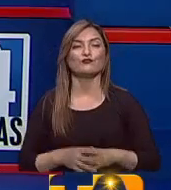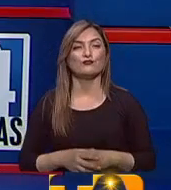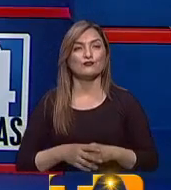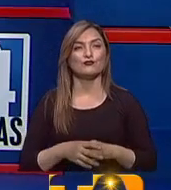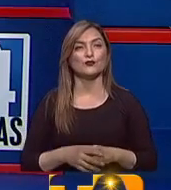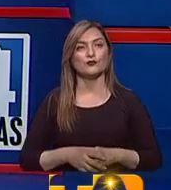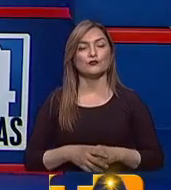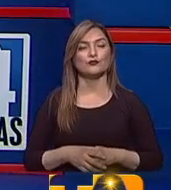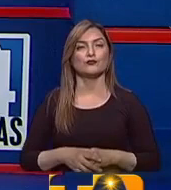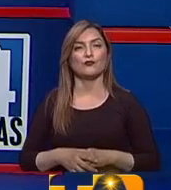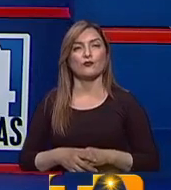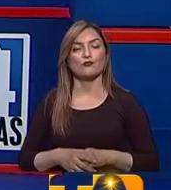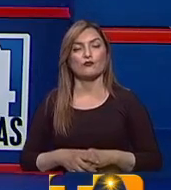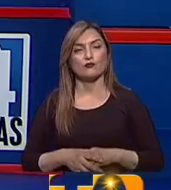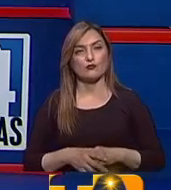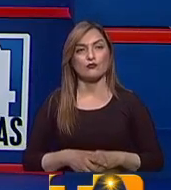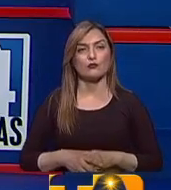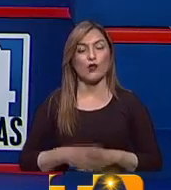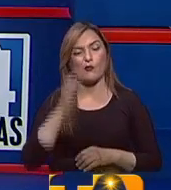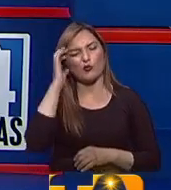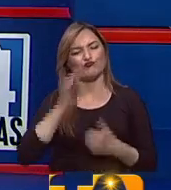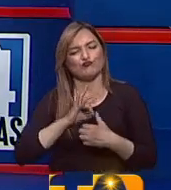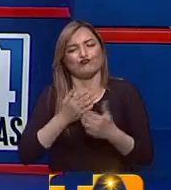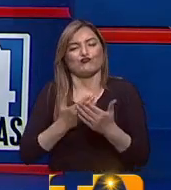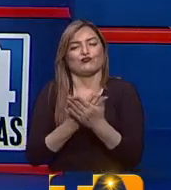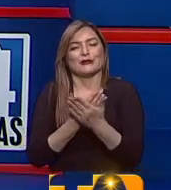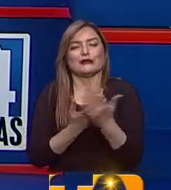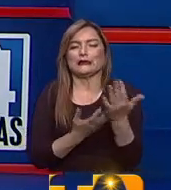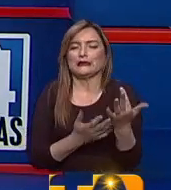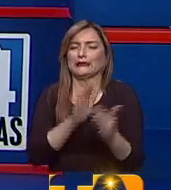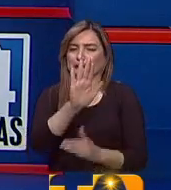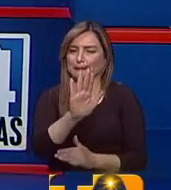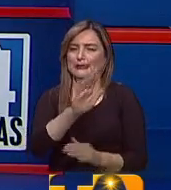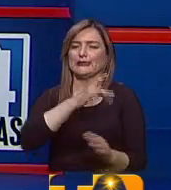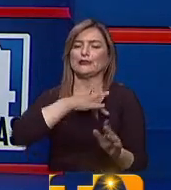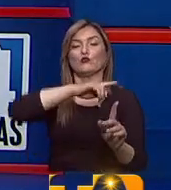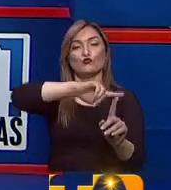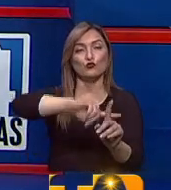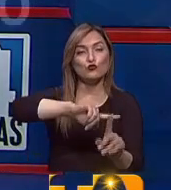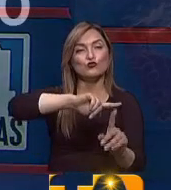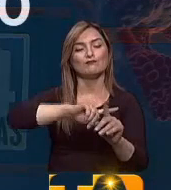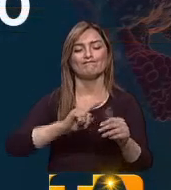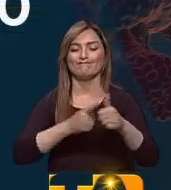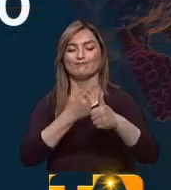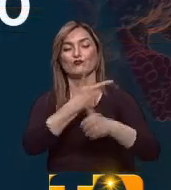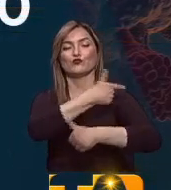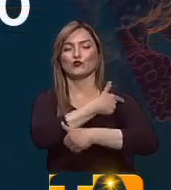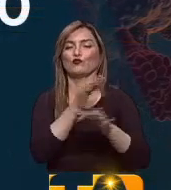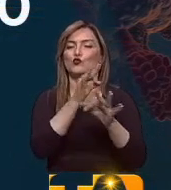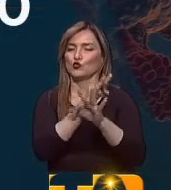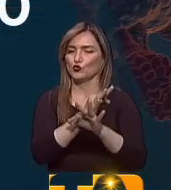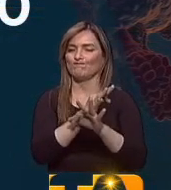sentido, pues nosotros tenemos que preocuparnos de esta variante pero esperar y ser positivos de que, en primer lugar, las vacunas